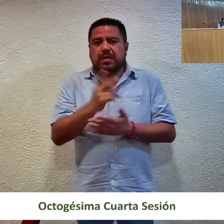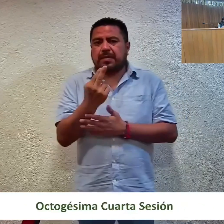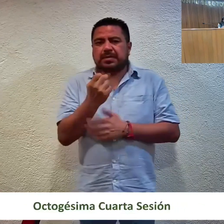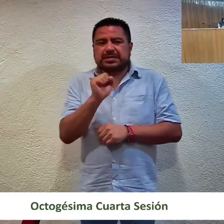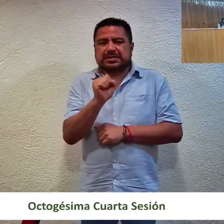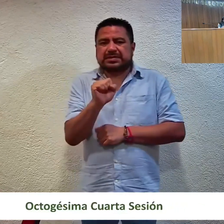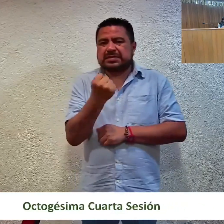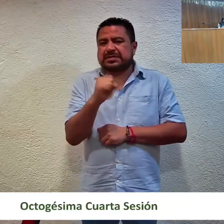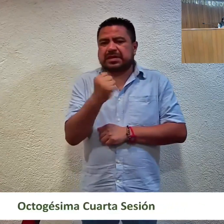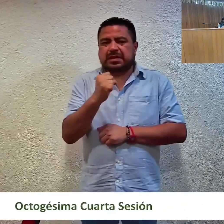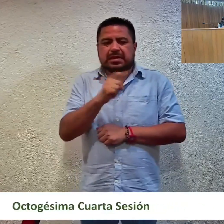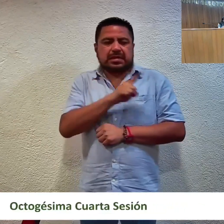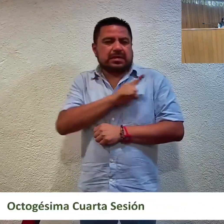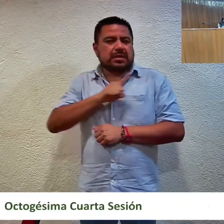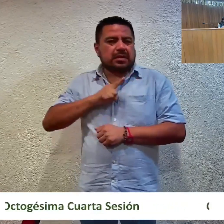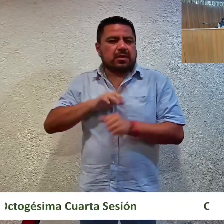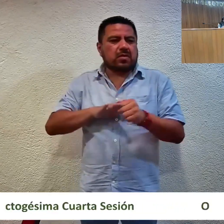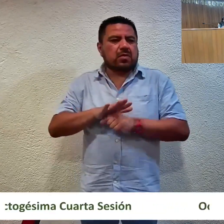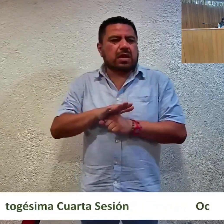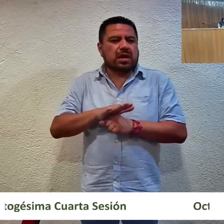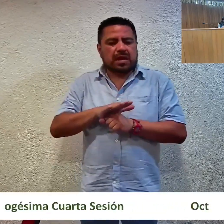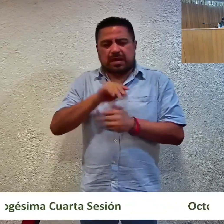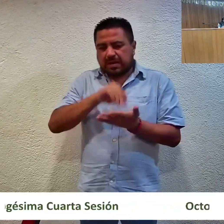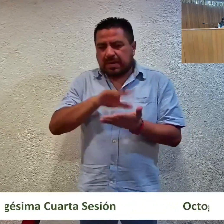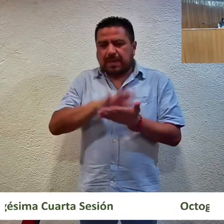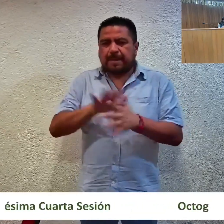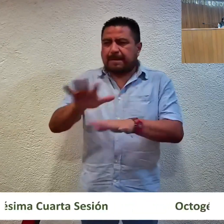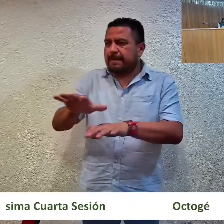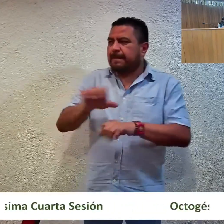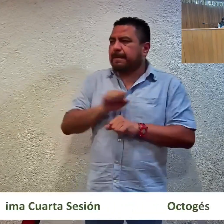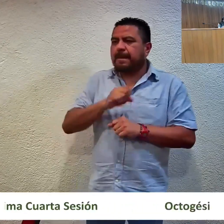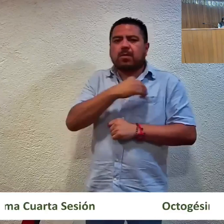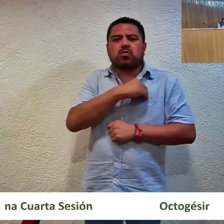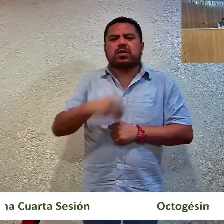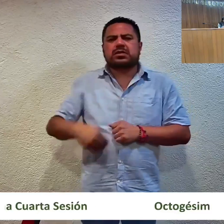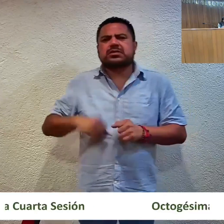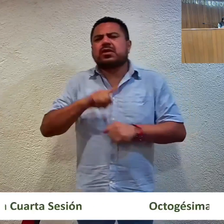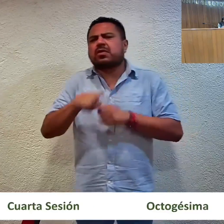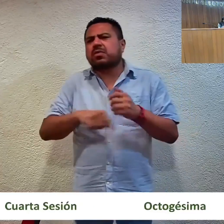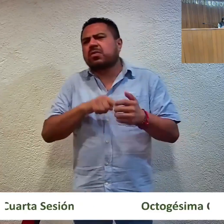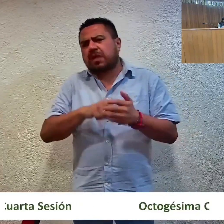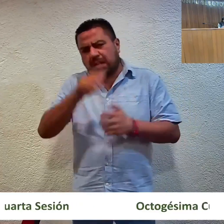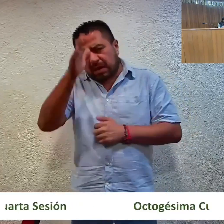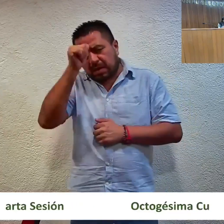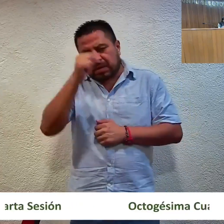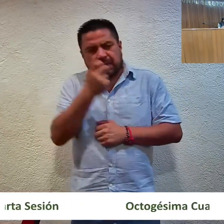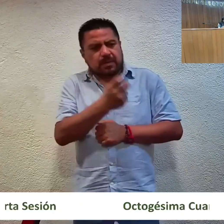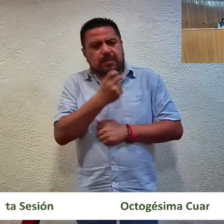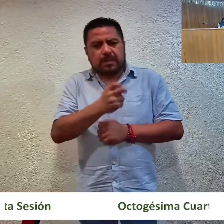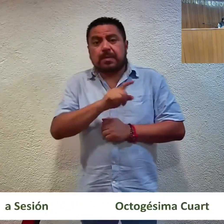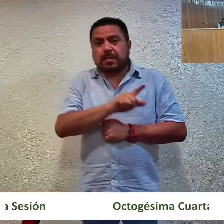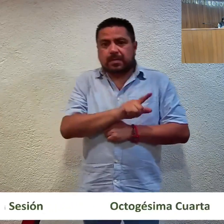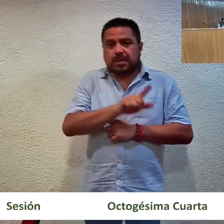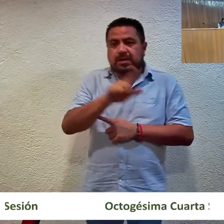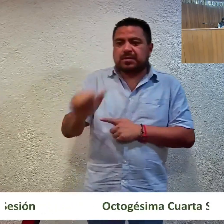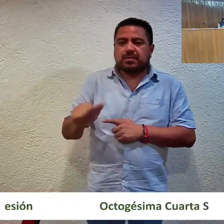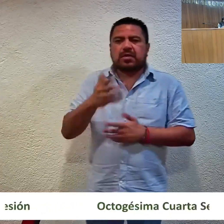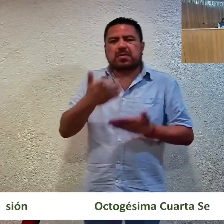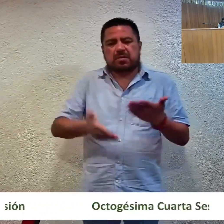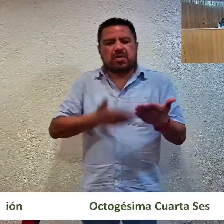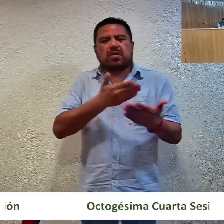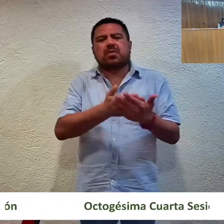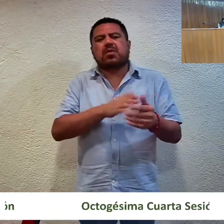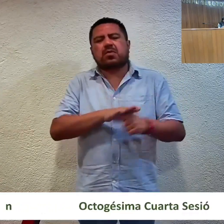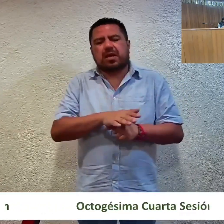septiembre, quedando subsistente los apercibimientos decretados en el multicitado acuerdo. En consecuencia, se proponen los